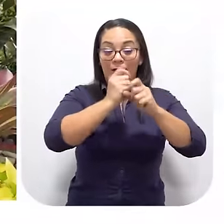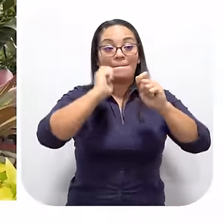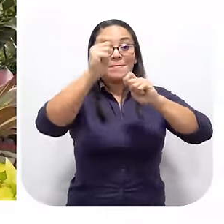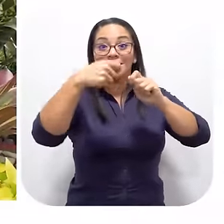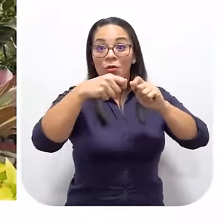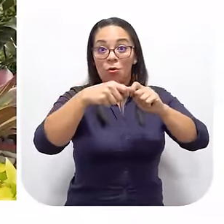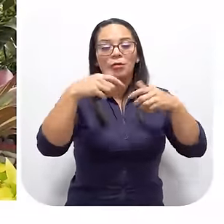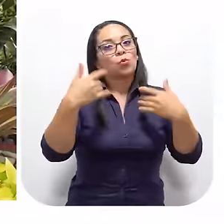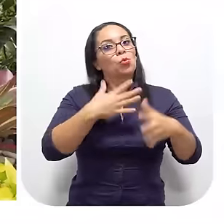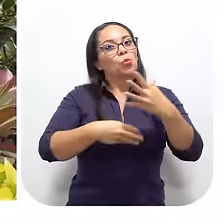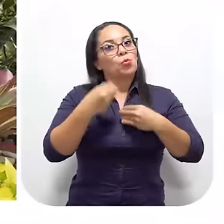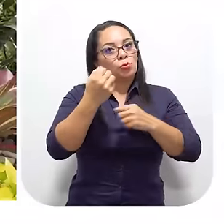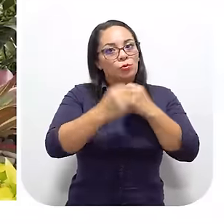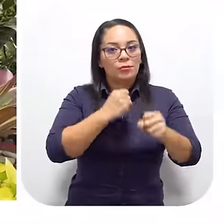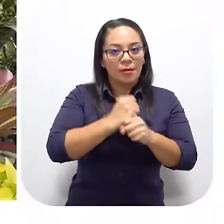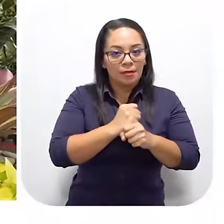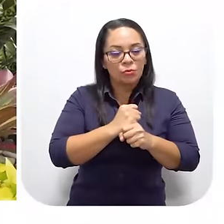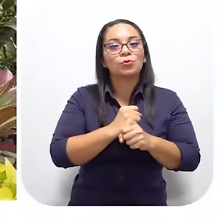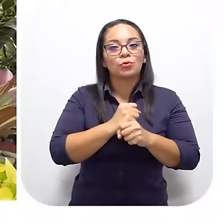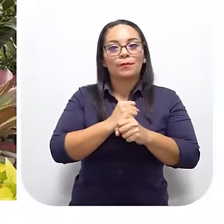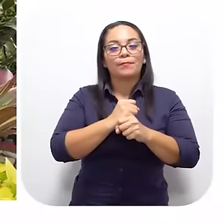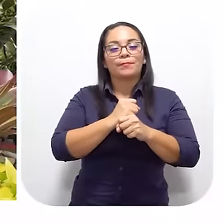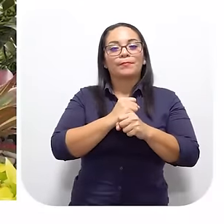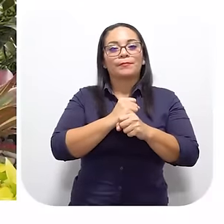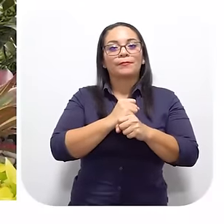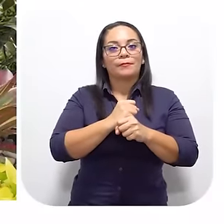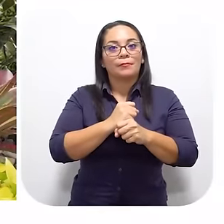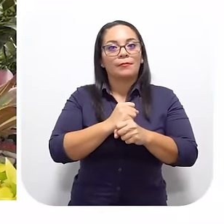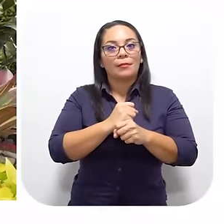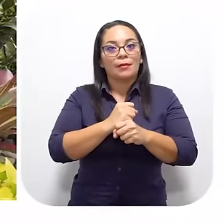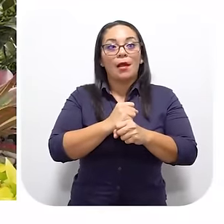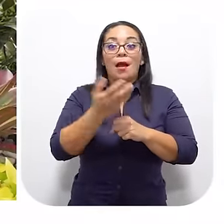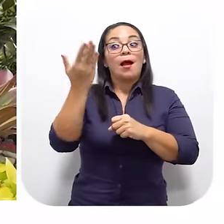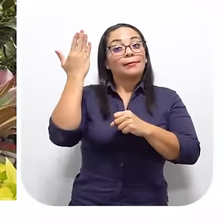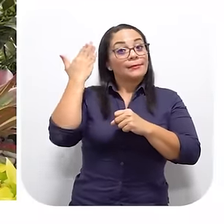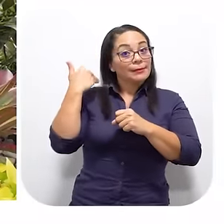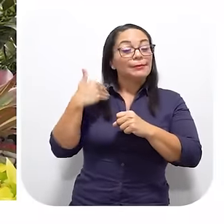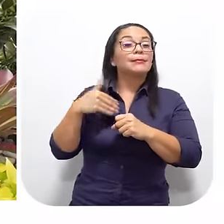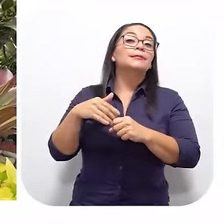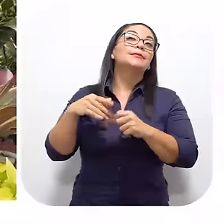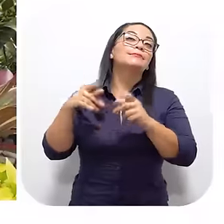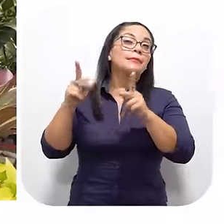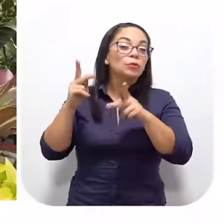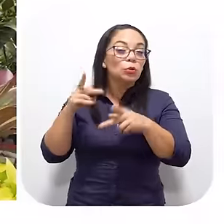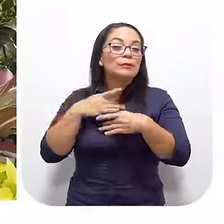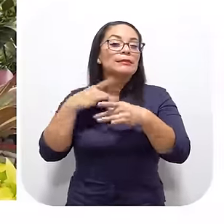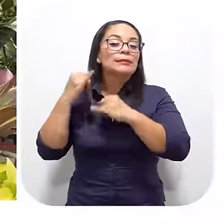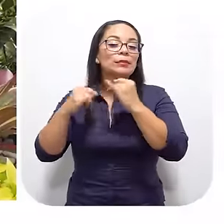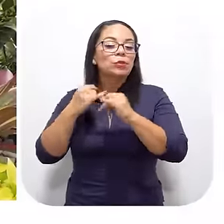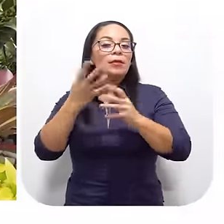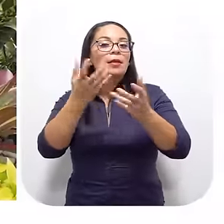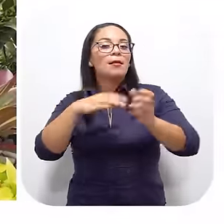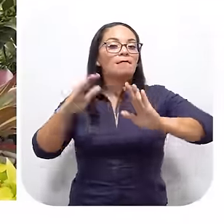palo Muchísimos años Más bien Los Los Si los trataron De fregar Ciertos intereses